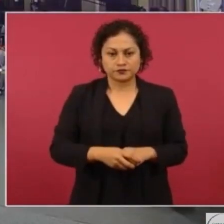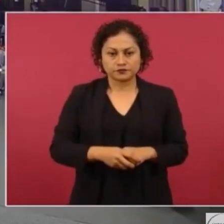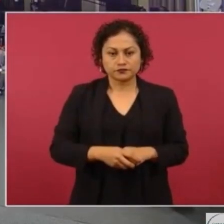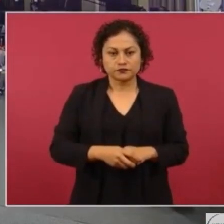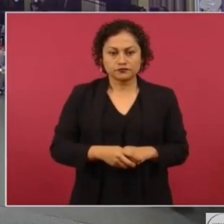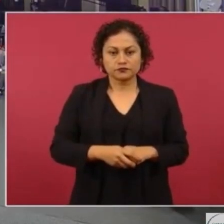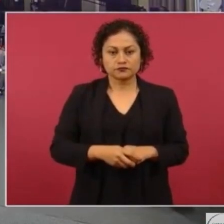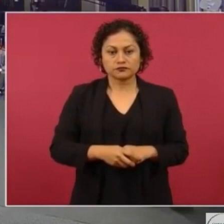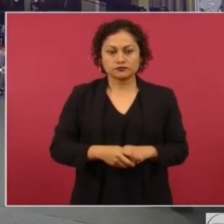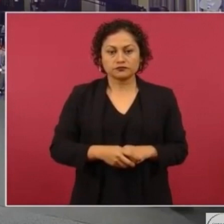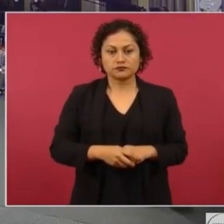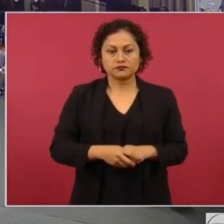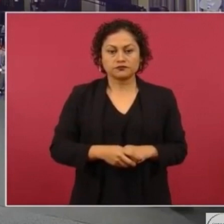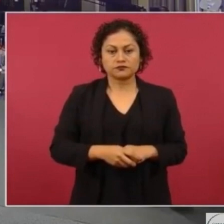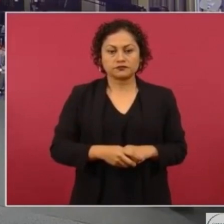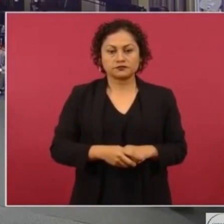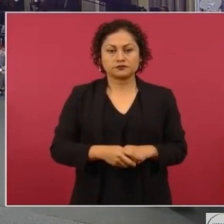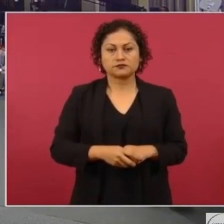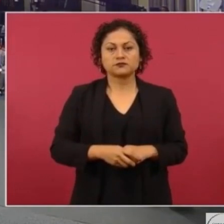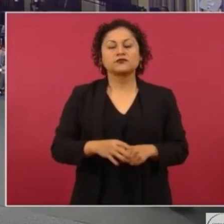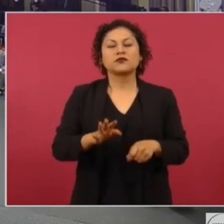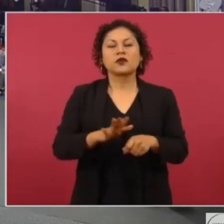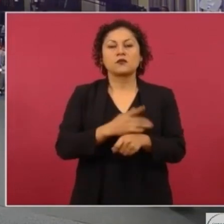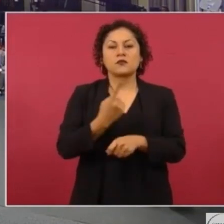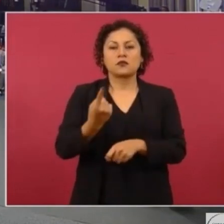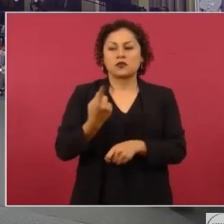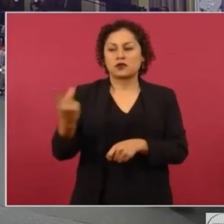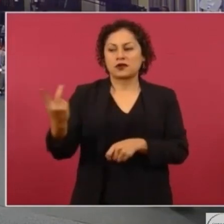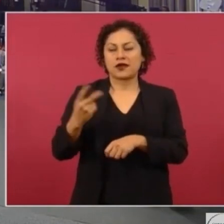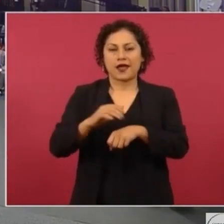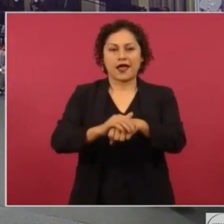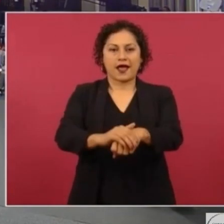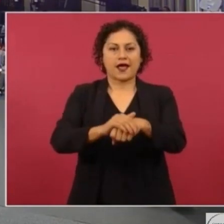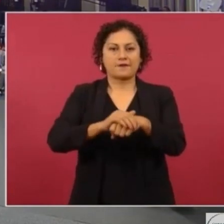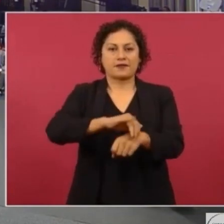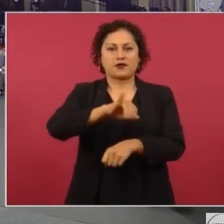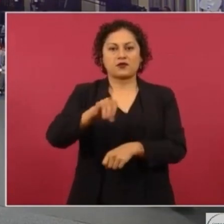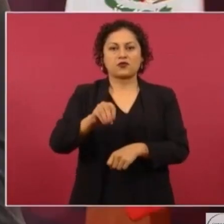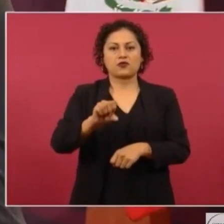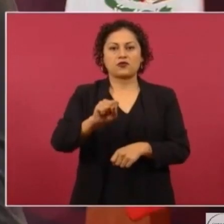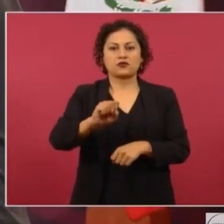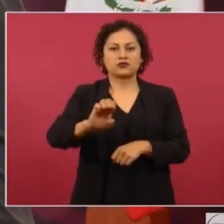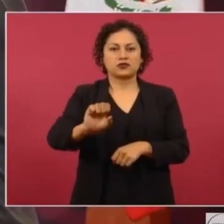Por nuestro amigo José Agustín Ortiz Pinquete.